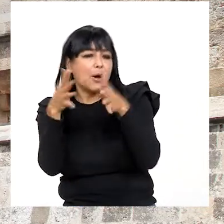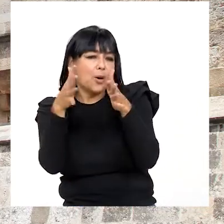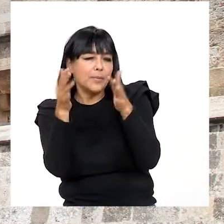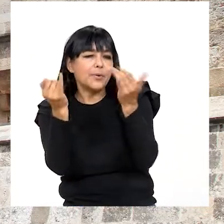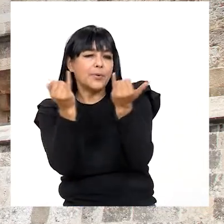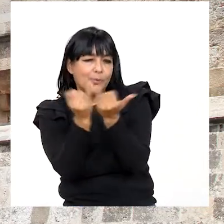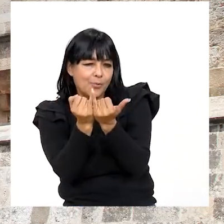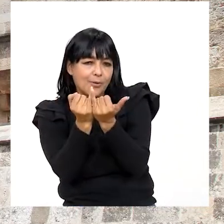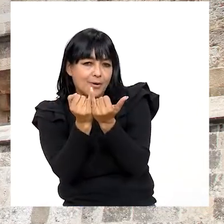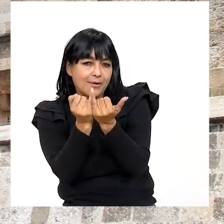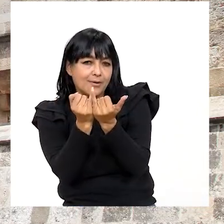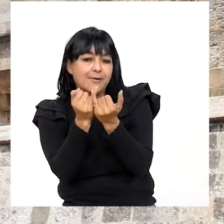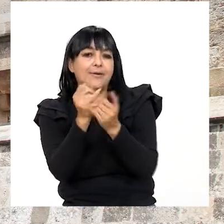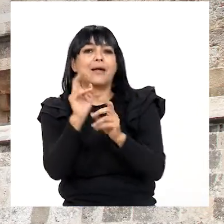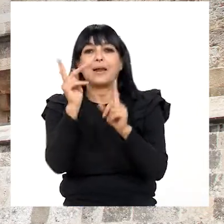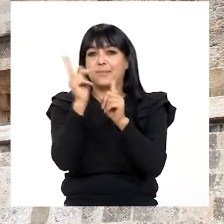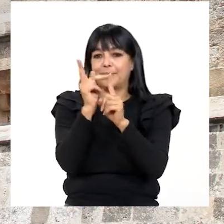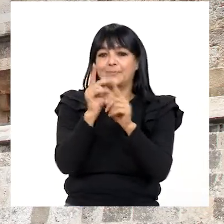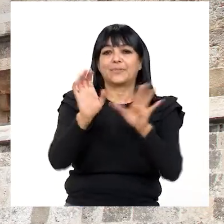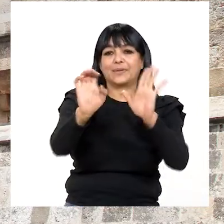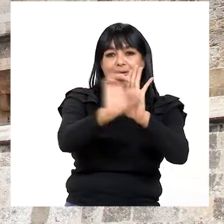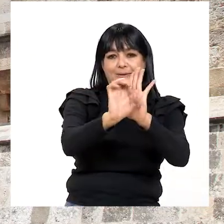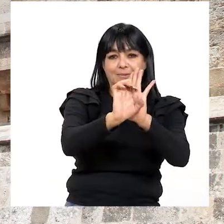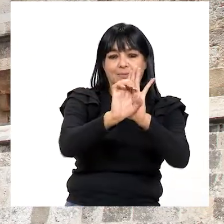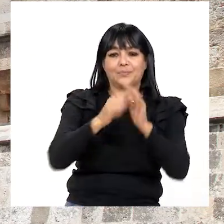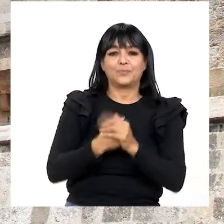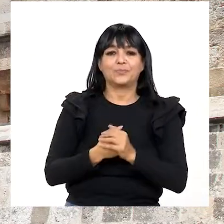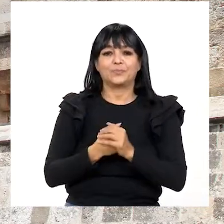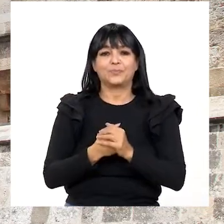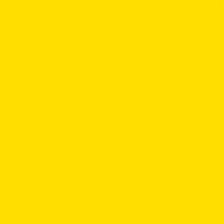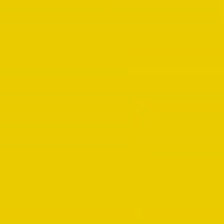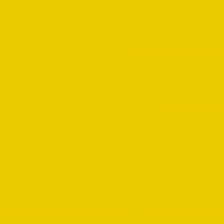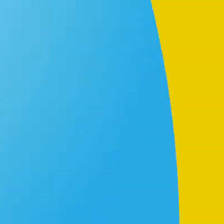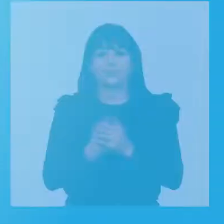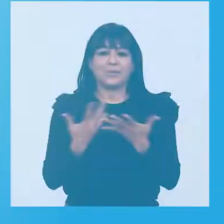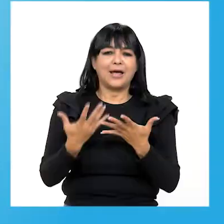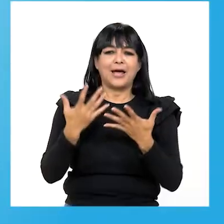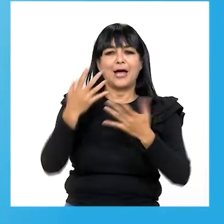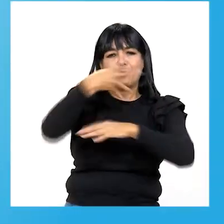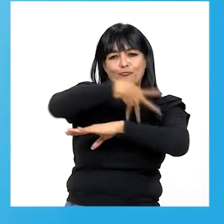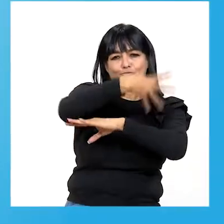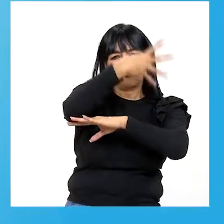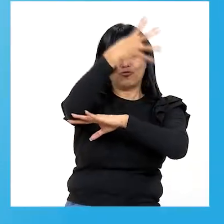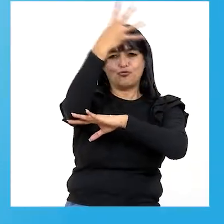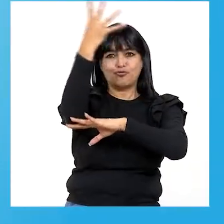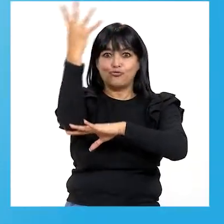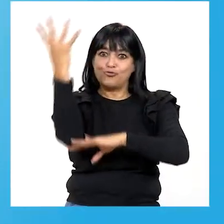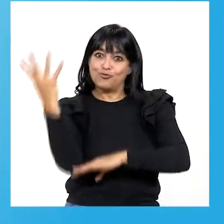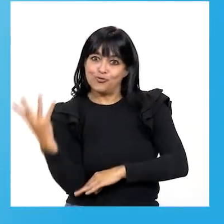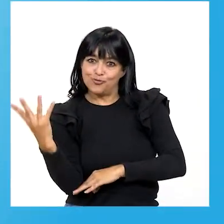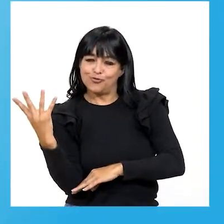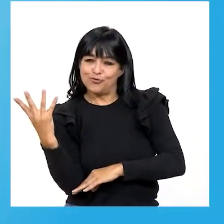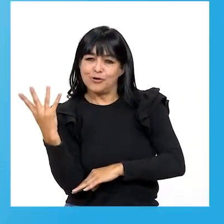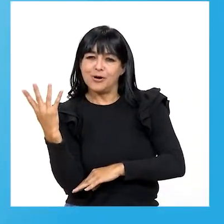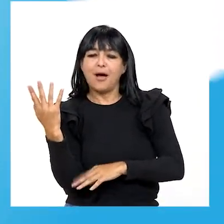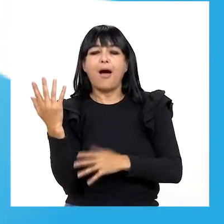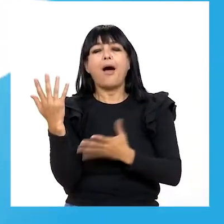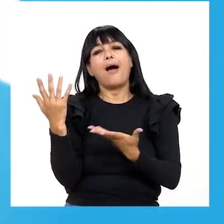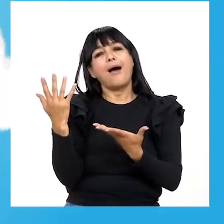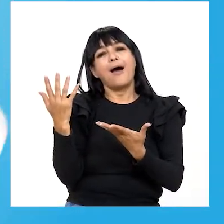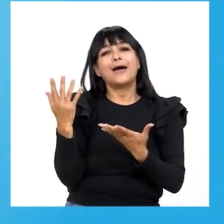Algo que se asemeja al término real Por ejemplo Arcoiris Fragmento